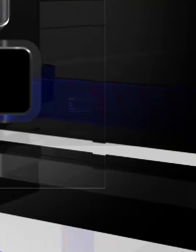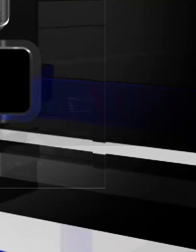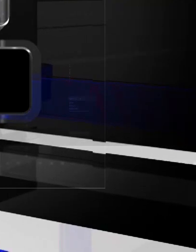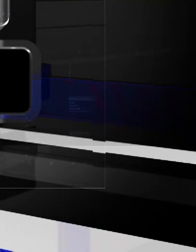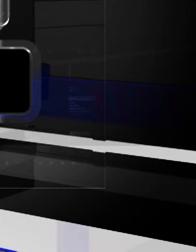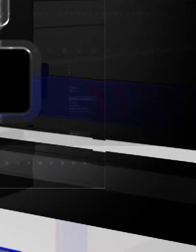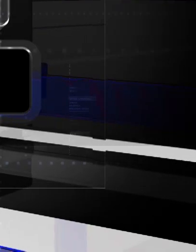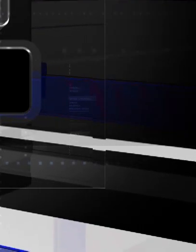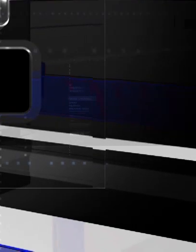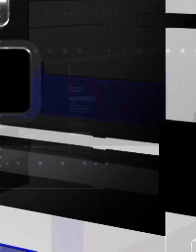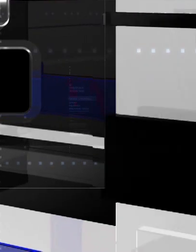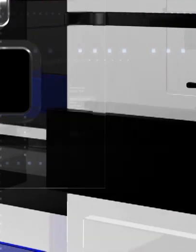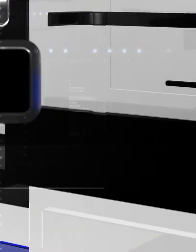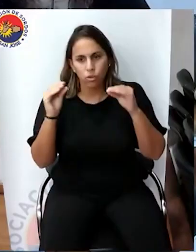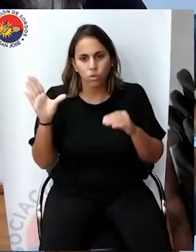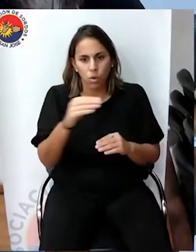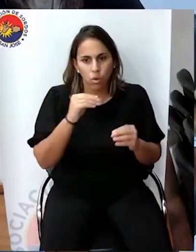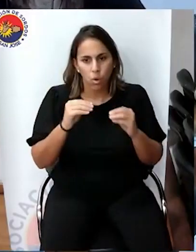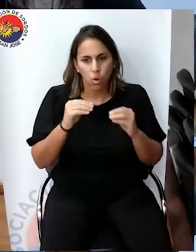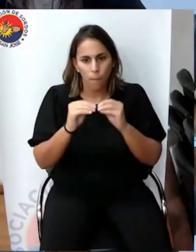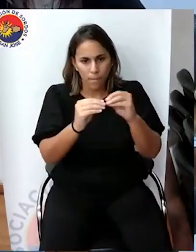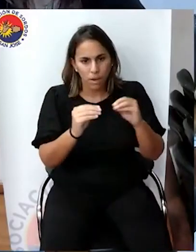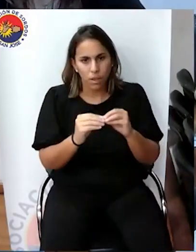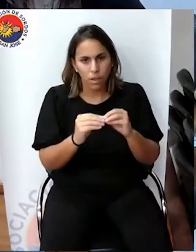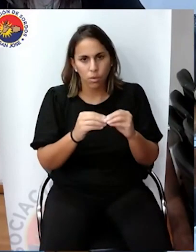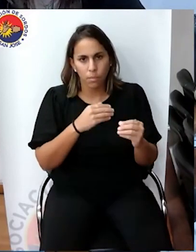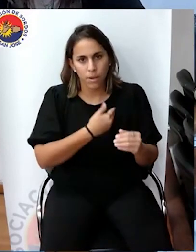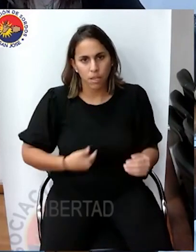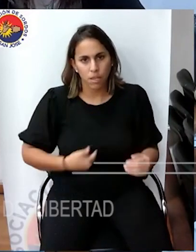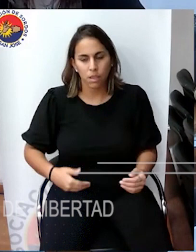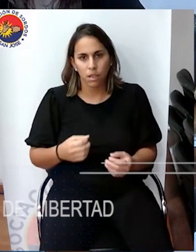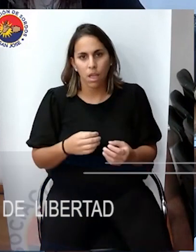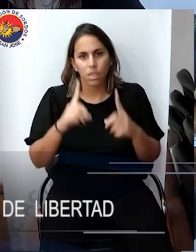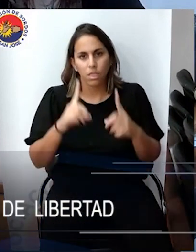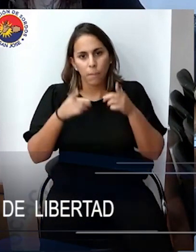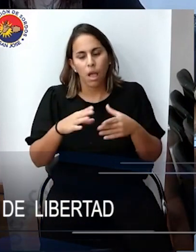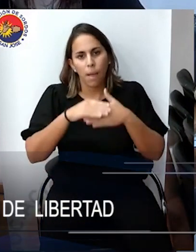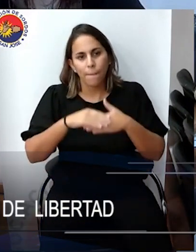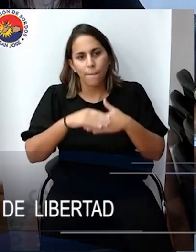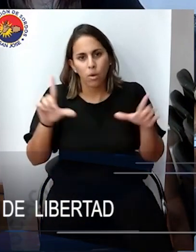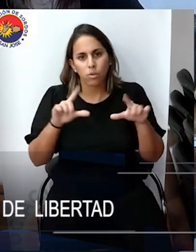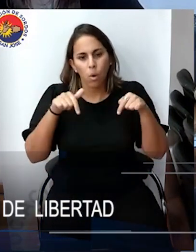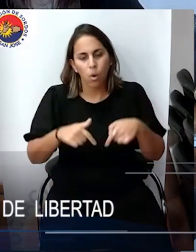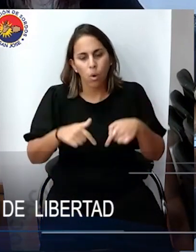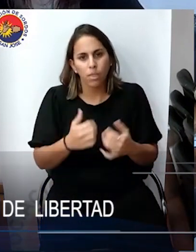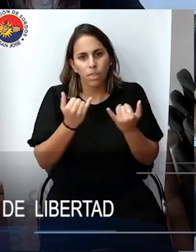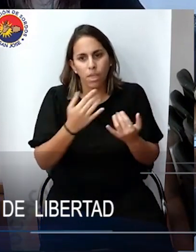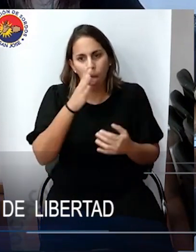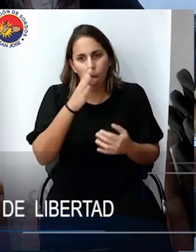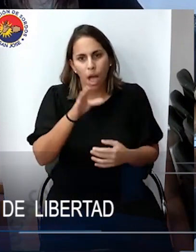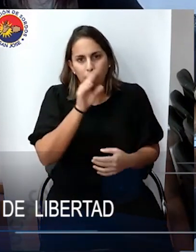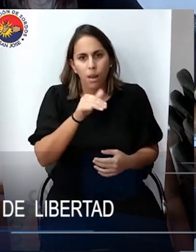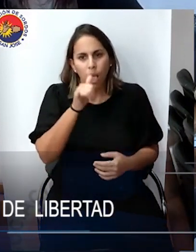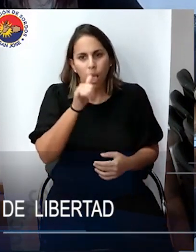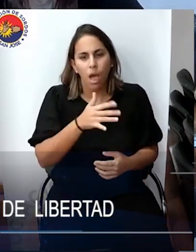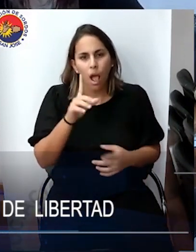Señora Presidenta, buenas noches compañeros y amigos de la prensa. En el día de hoy me quiero referir a diversos temas que